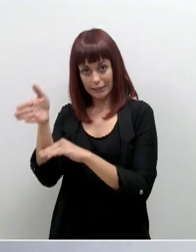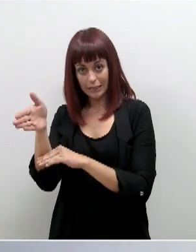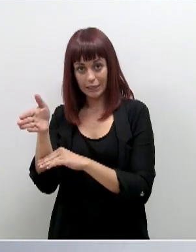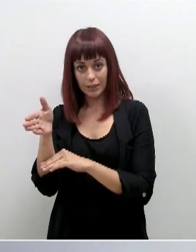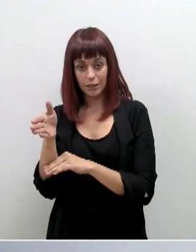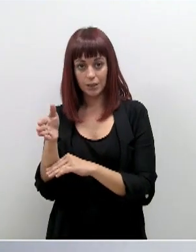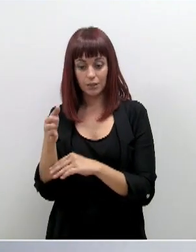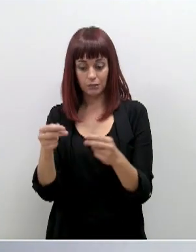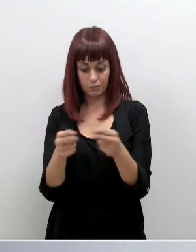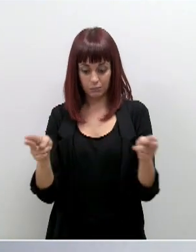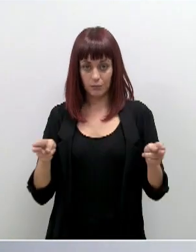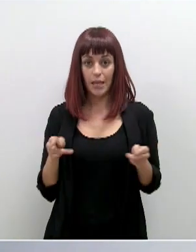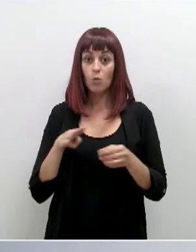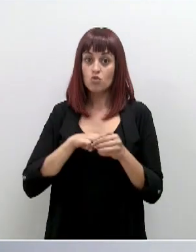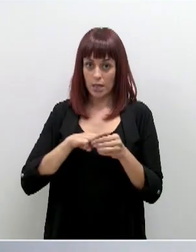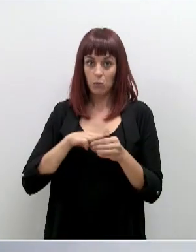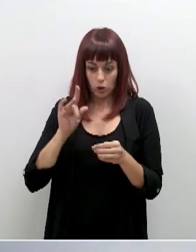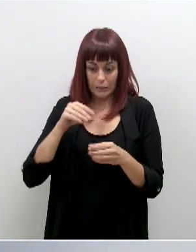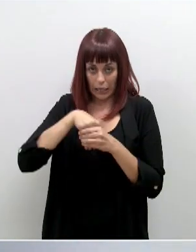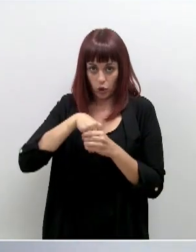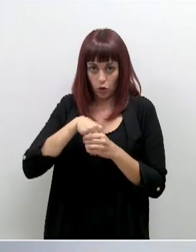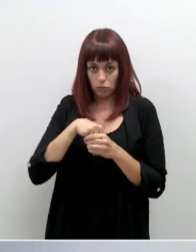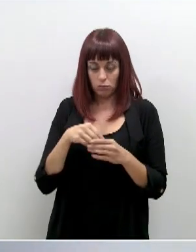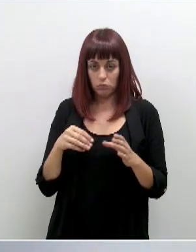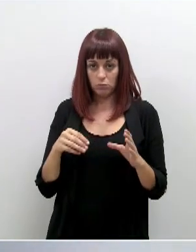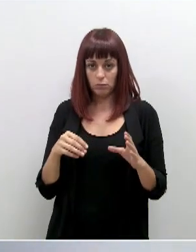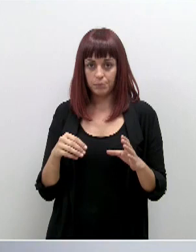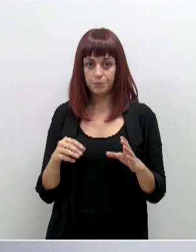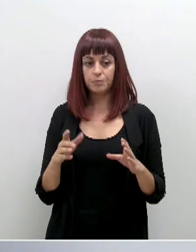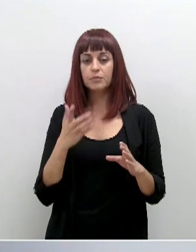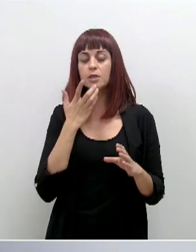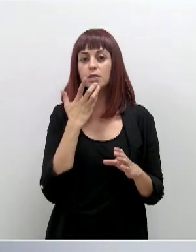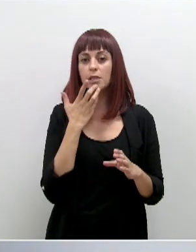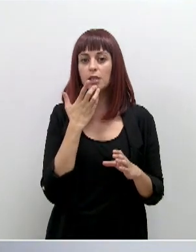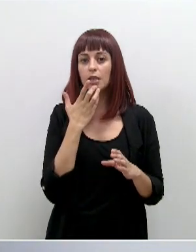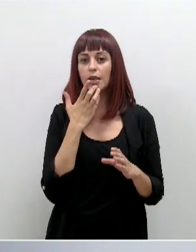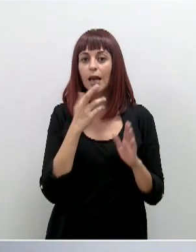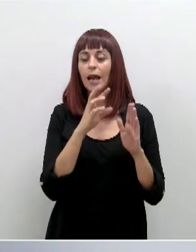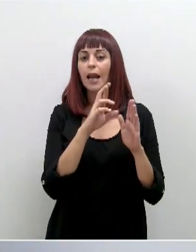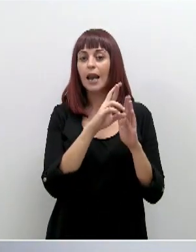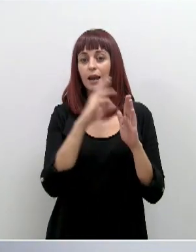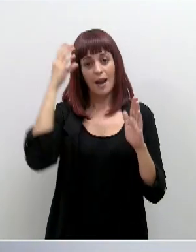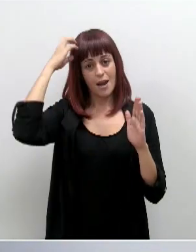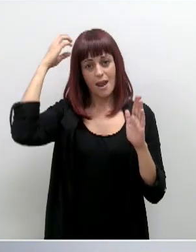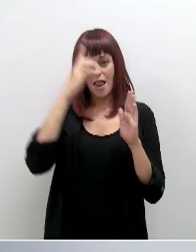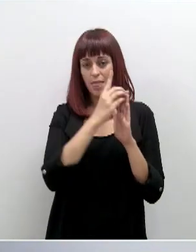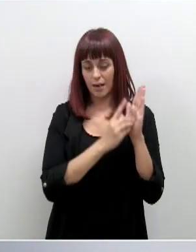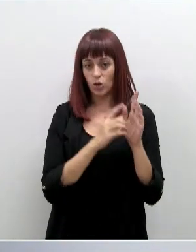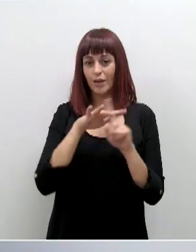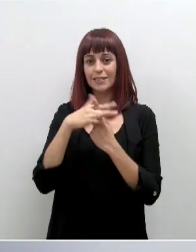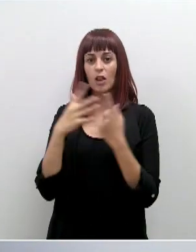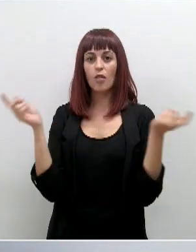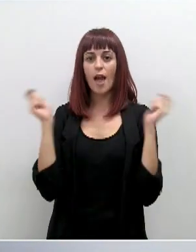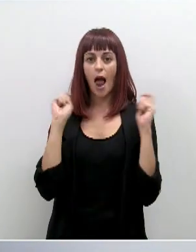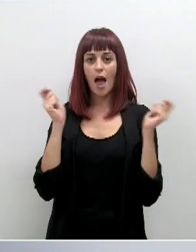misma forma dentro de los municipios, para aquellos casos que recoge el real decreto del estado de alarma